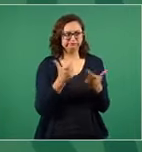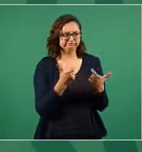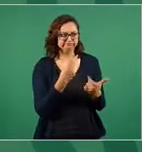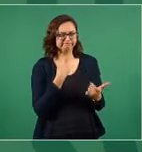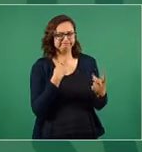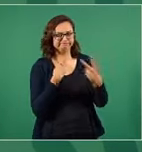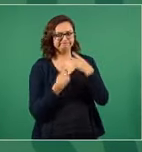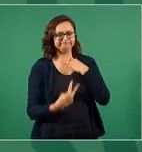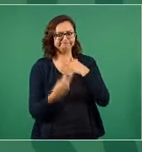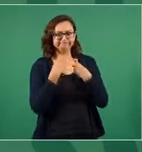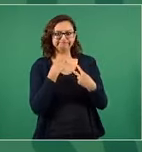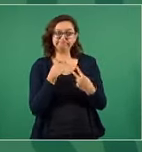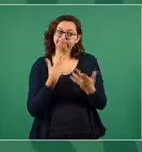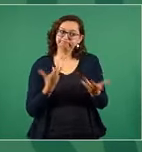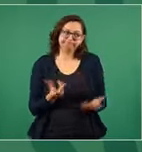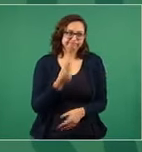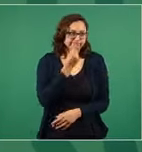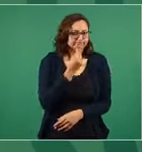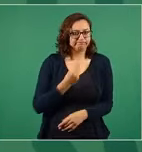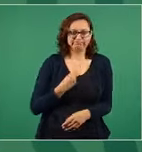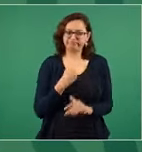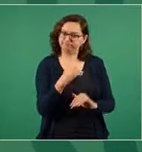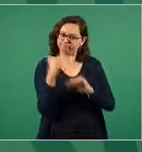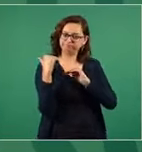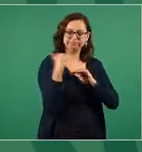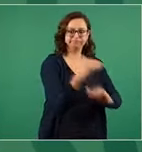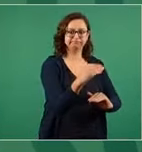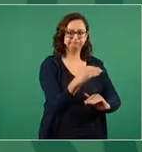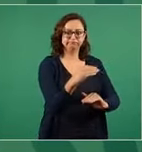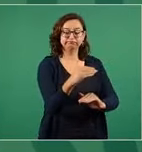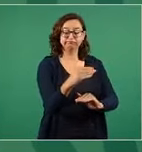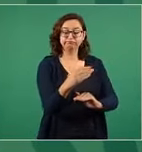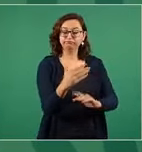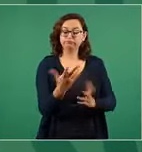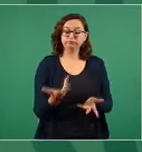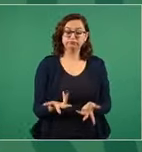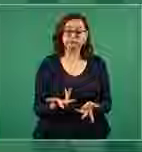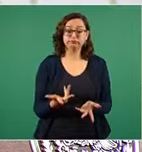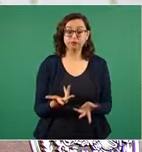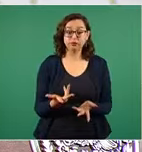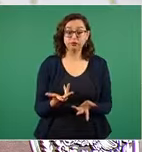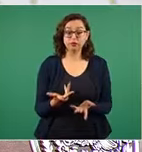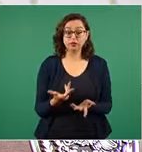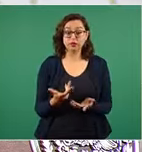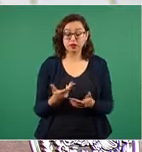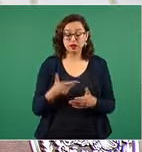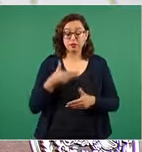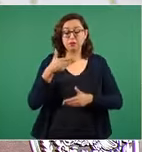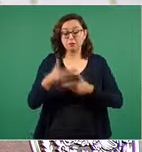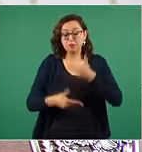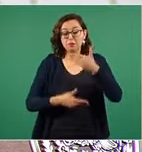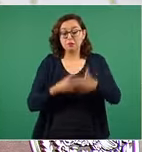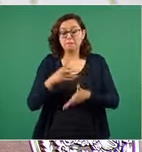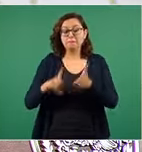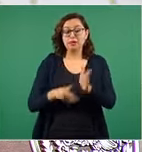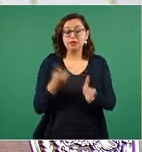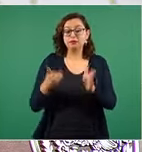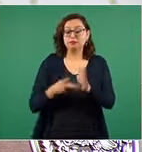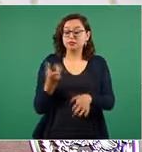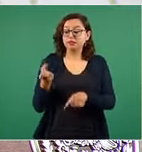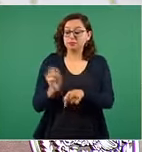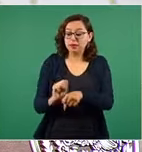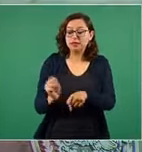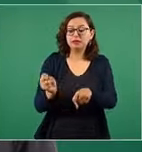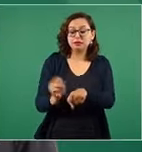se establecieron estos precios máximos que se van a estar revisando semanalmente